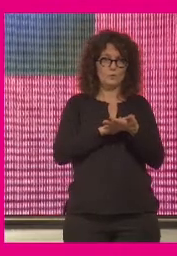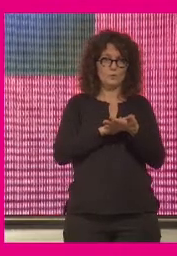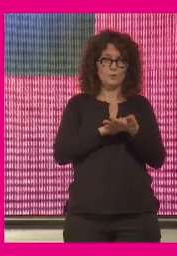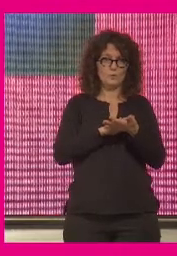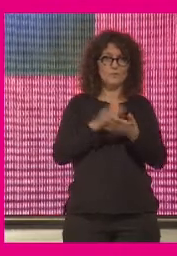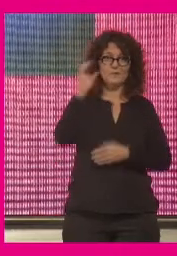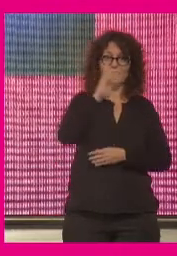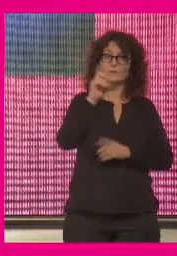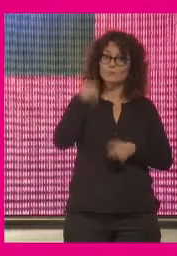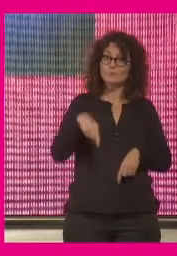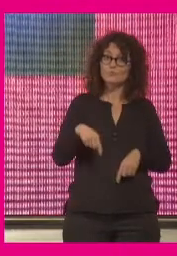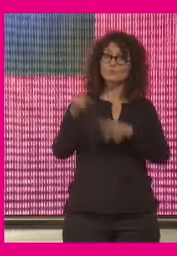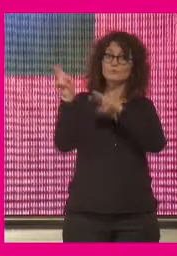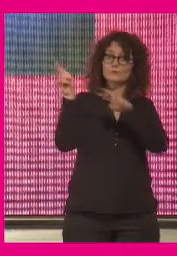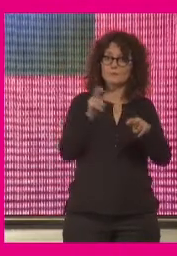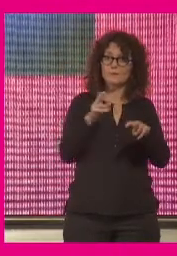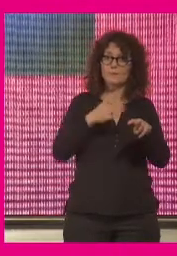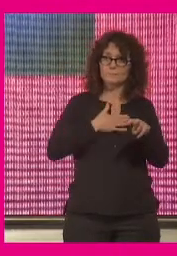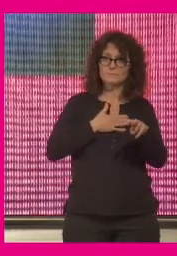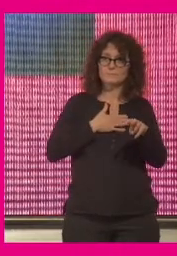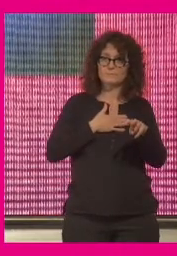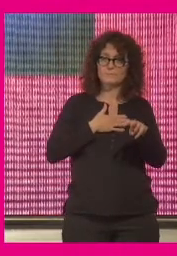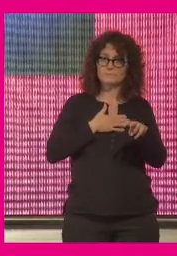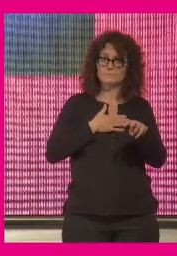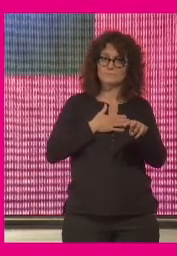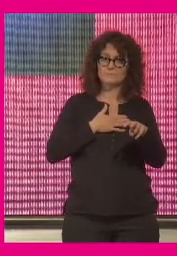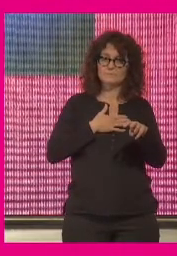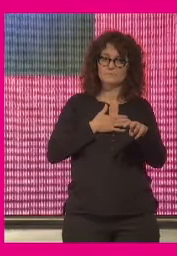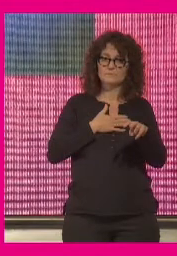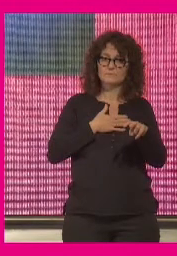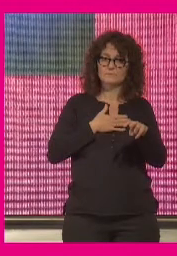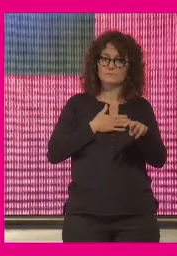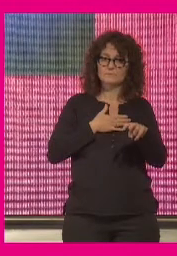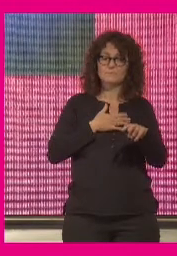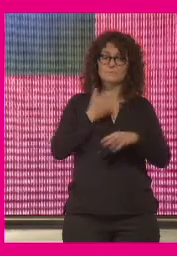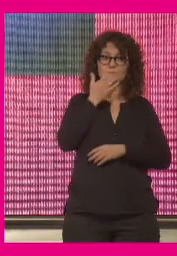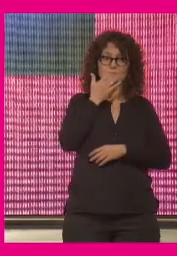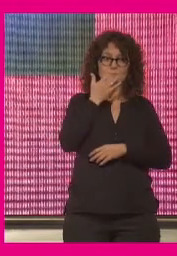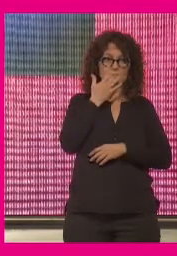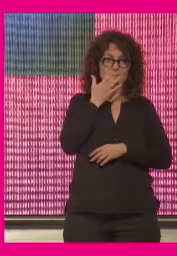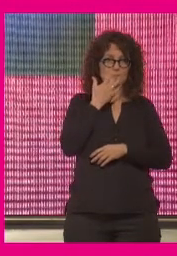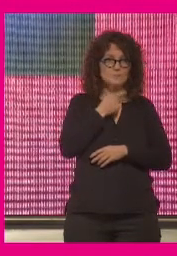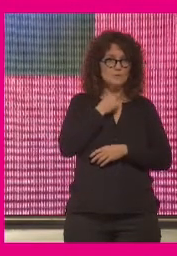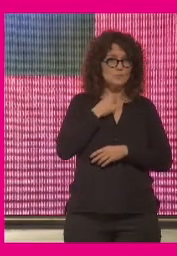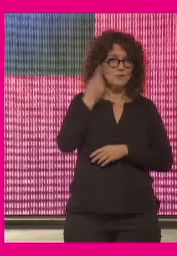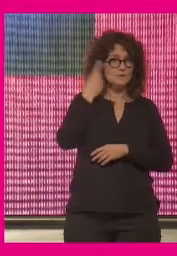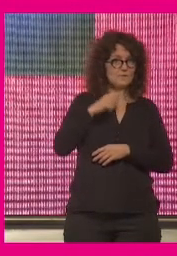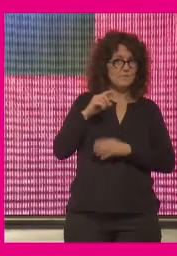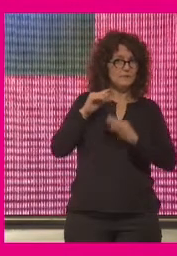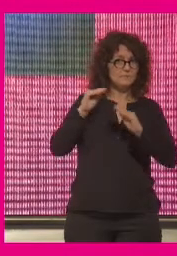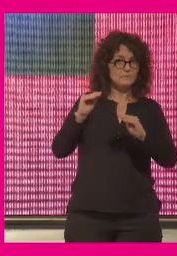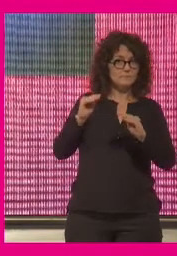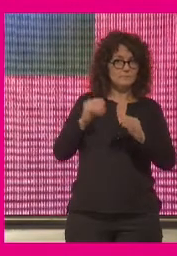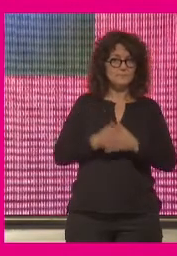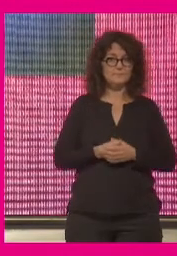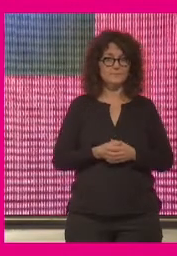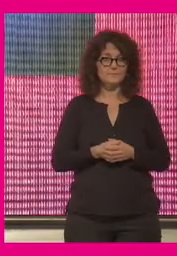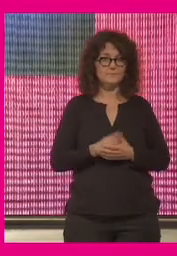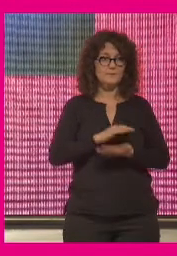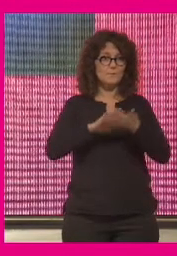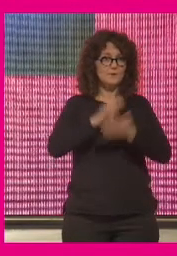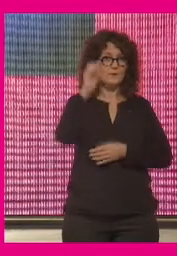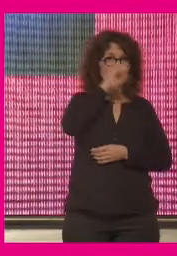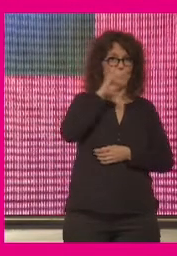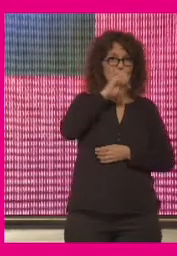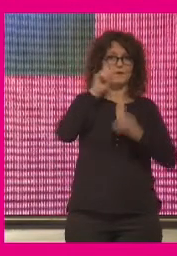pero a mí hay un tema que me tiene realmente despistada en cuanto a su interpretación y me gustaría saber cómo lo ves tú hablamos de ciencia